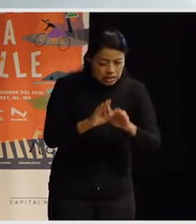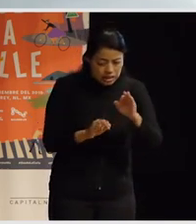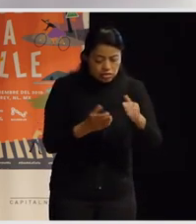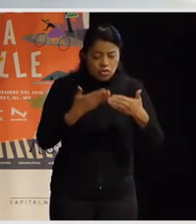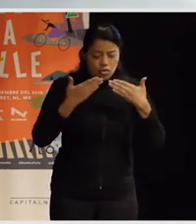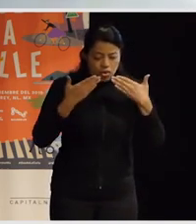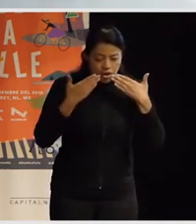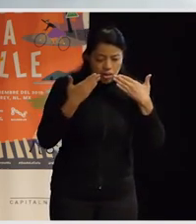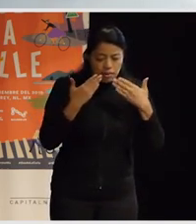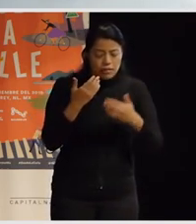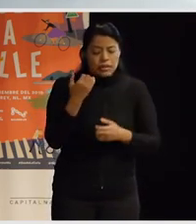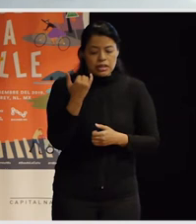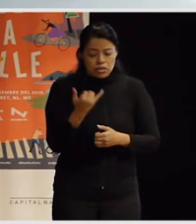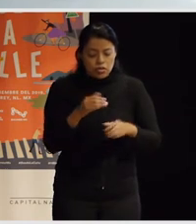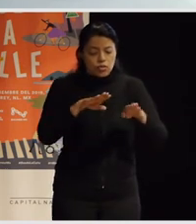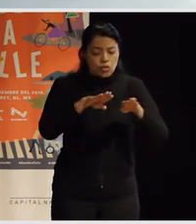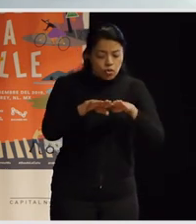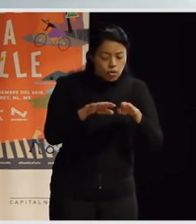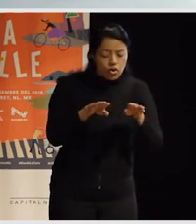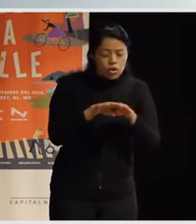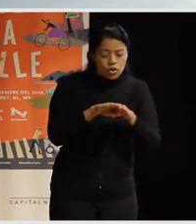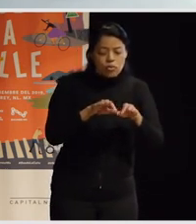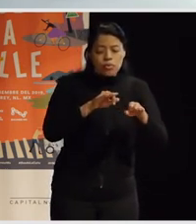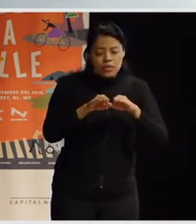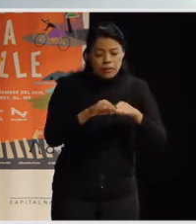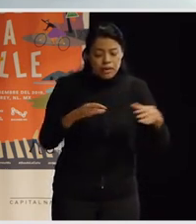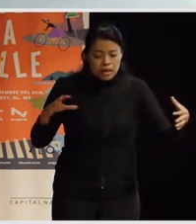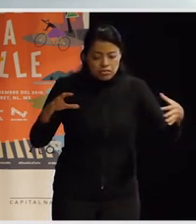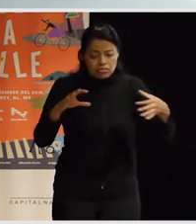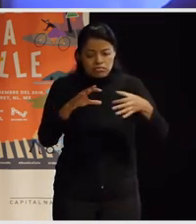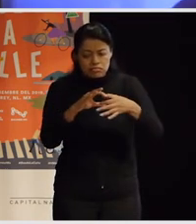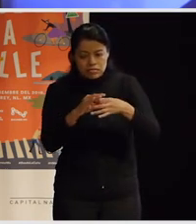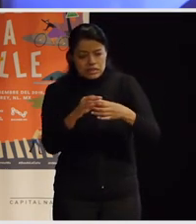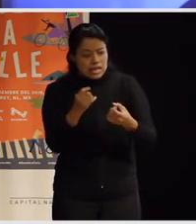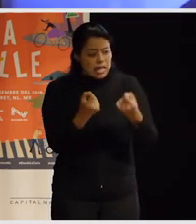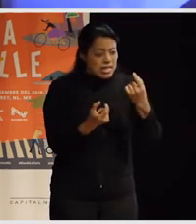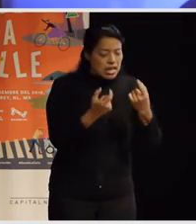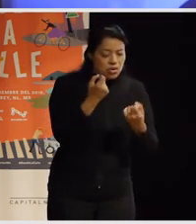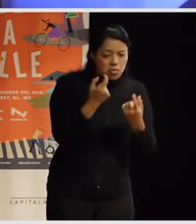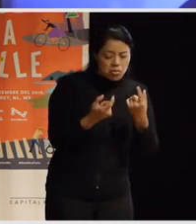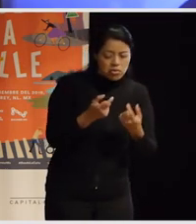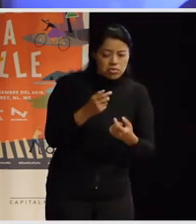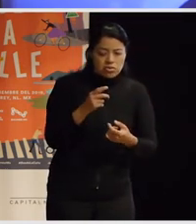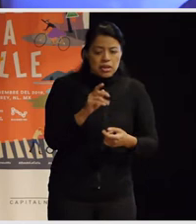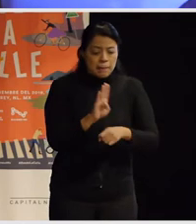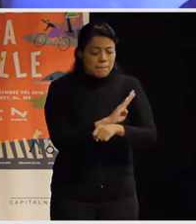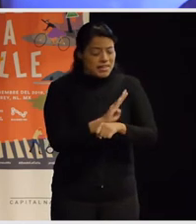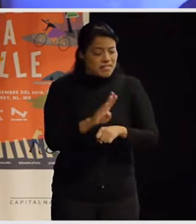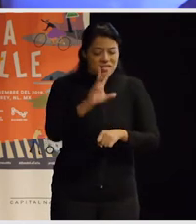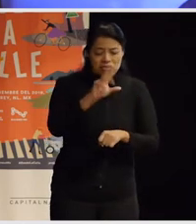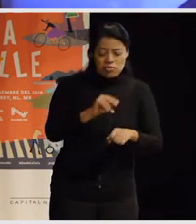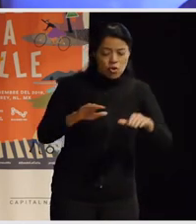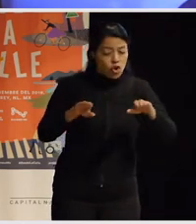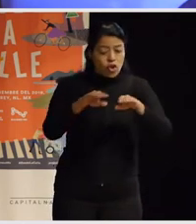digamos como inercias que pueden perpetuar los malos tratos los privilegios que no que generan la desigualdad ¿no?